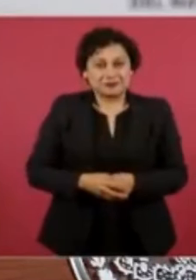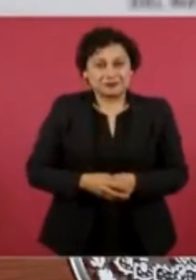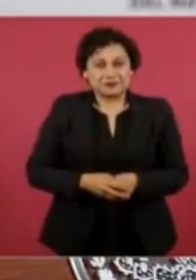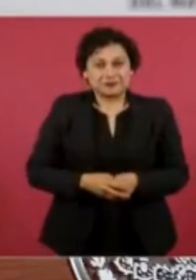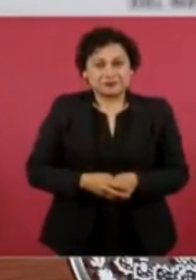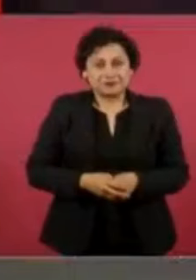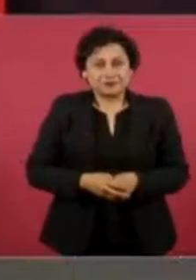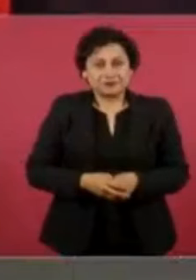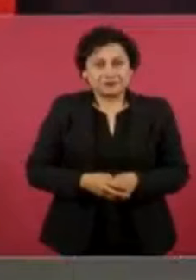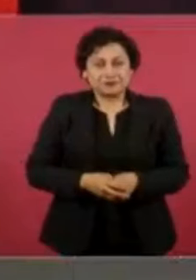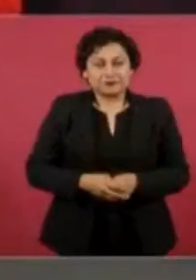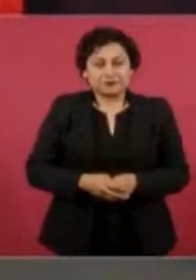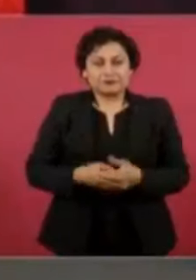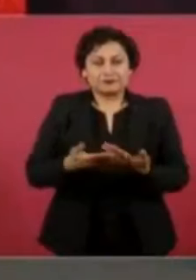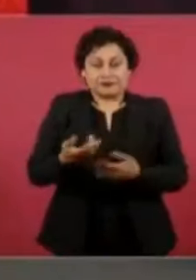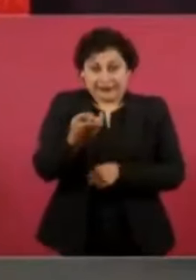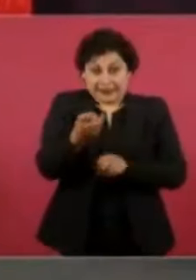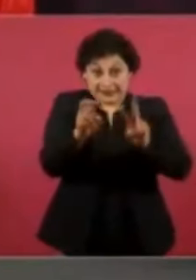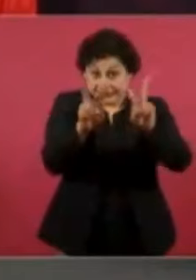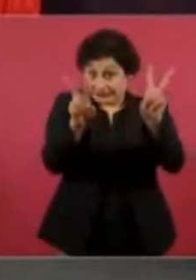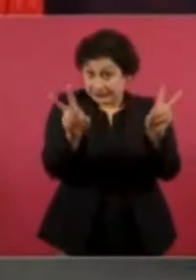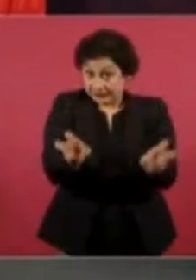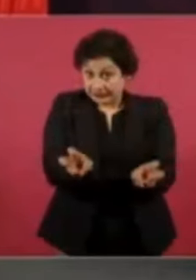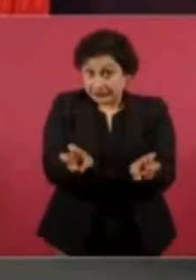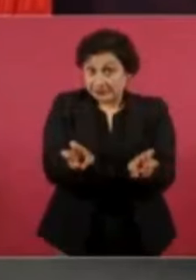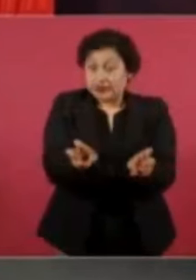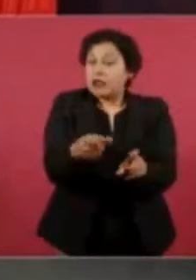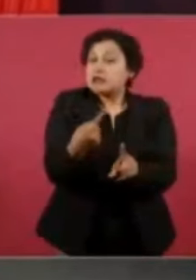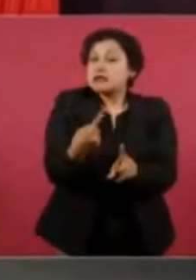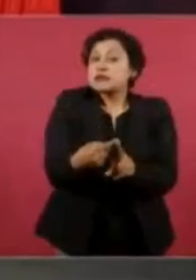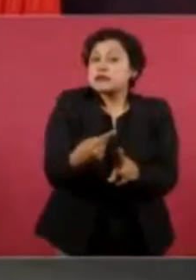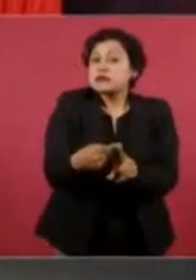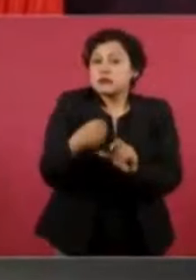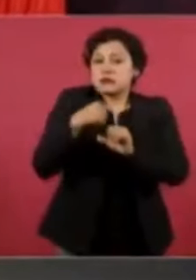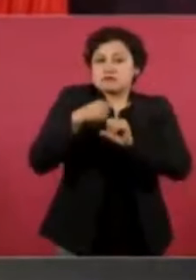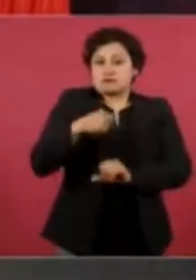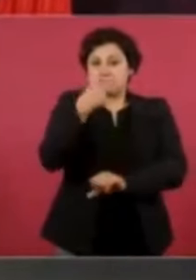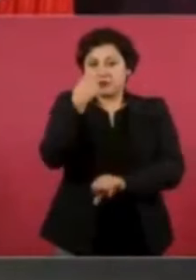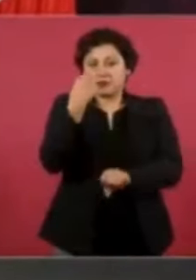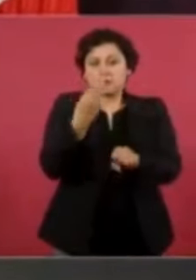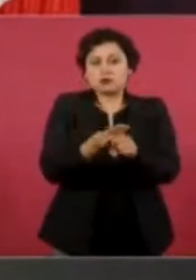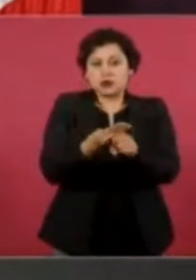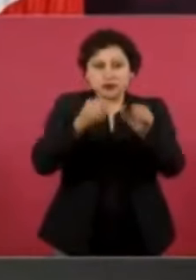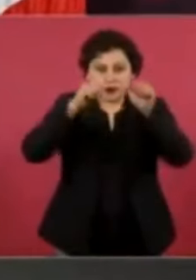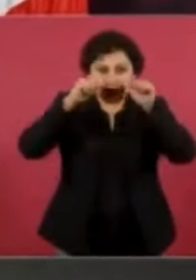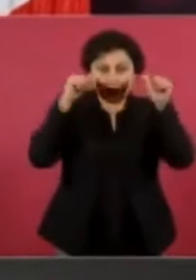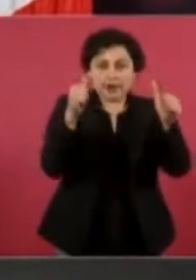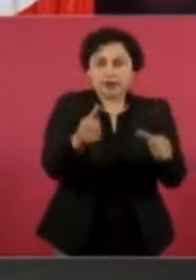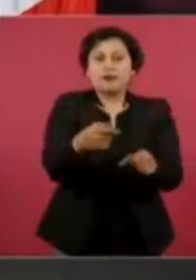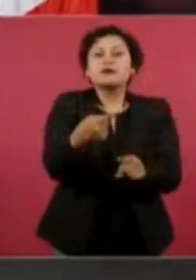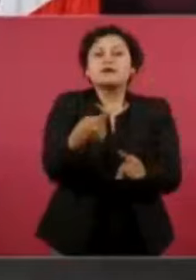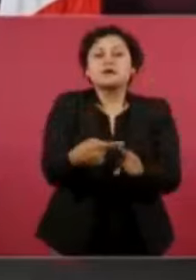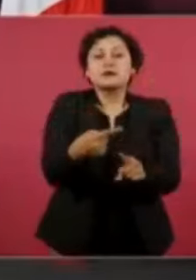quien tiene que ver eso a quien le corresponde atender este asunto